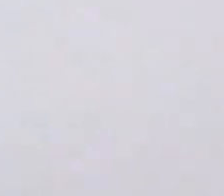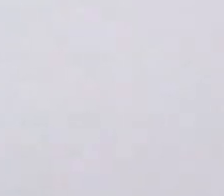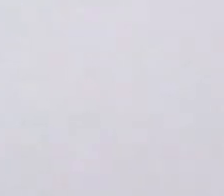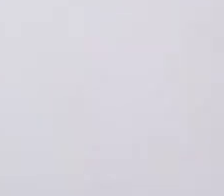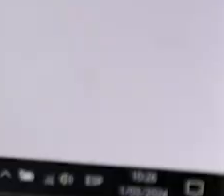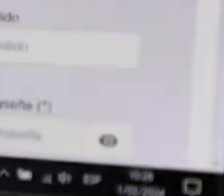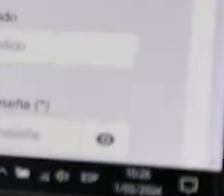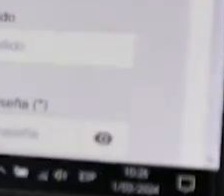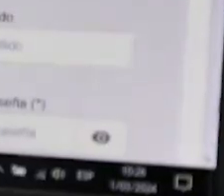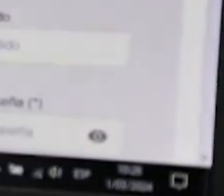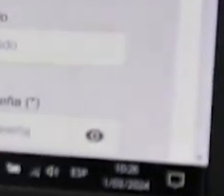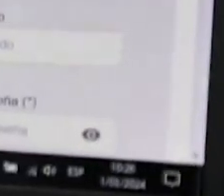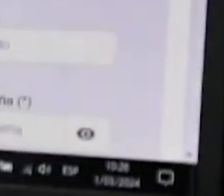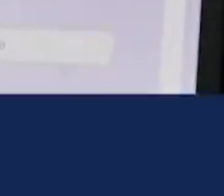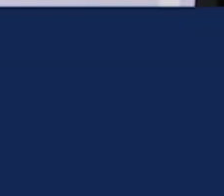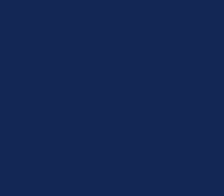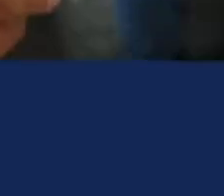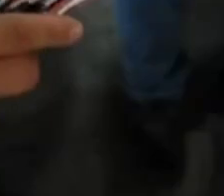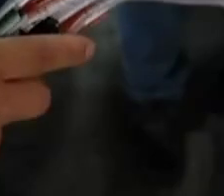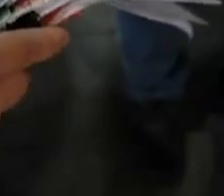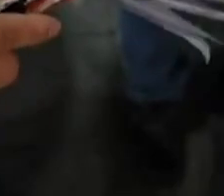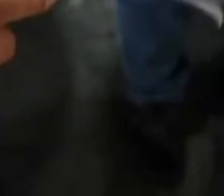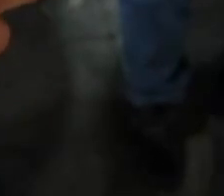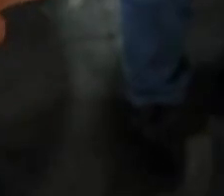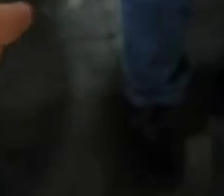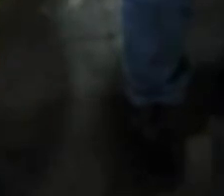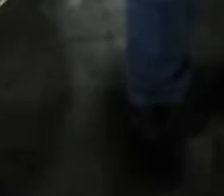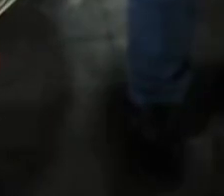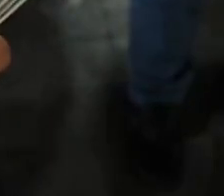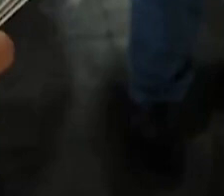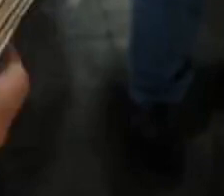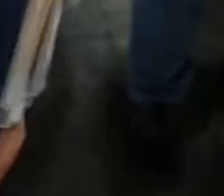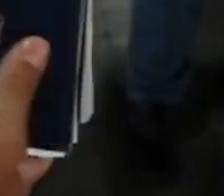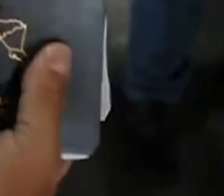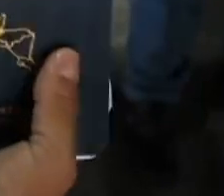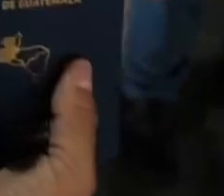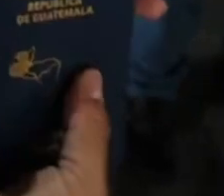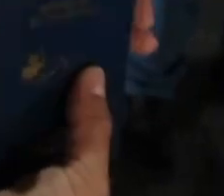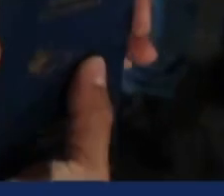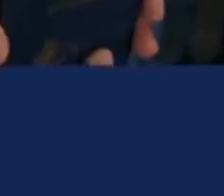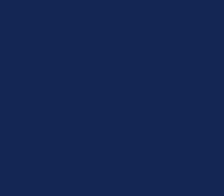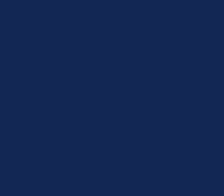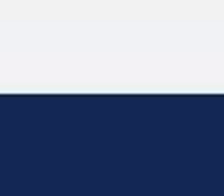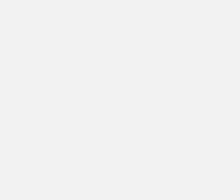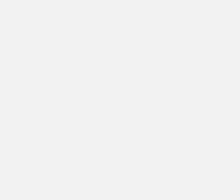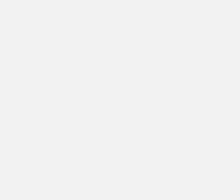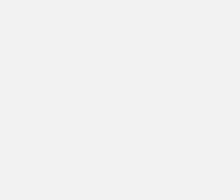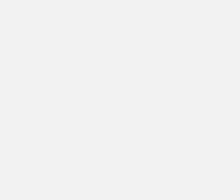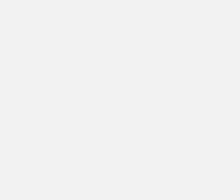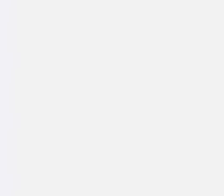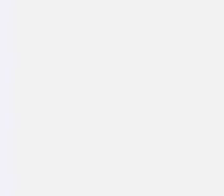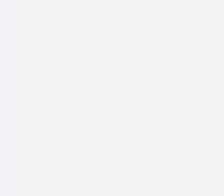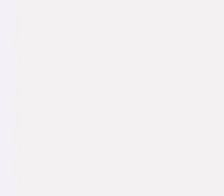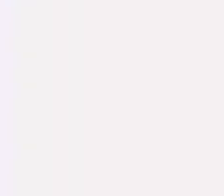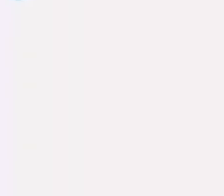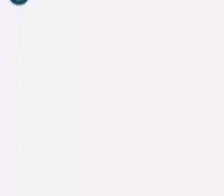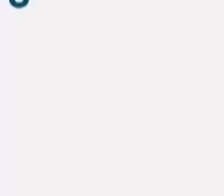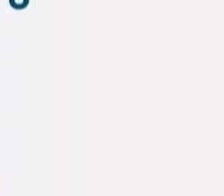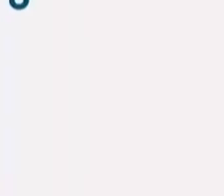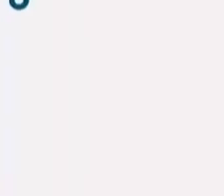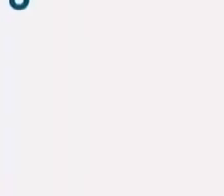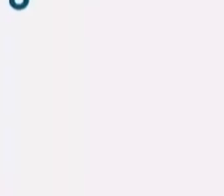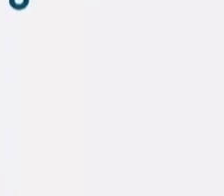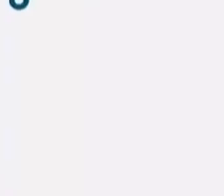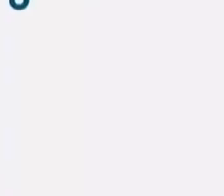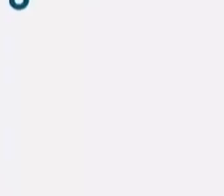seguro que te guiará al crecimiento profesional por una migración regular segura y libre de estafas un mensaje del ministerio de trabajo